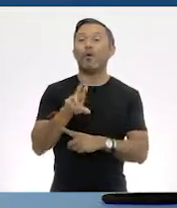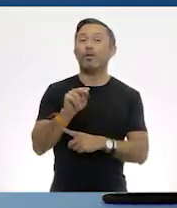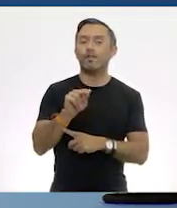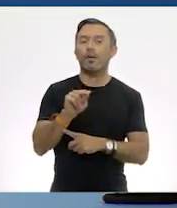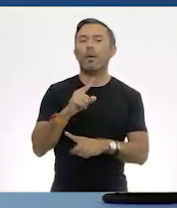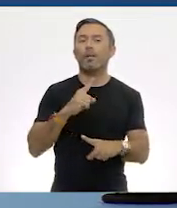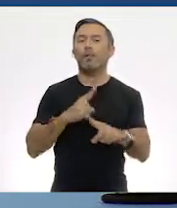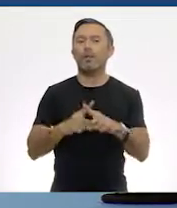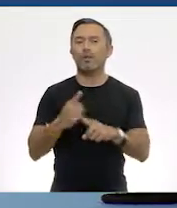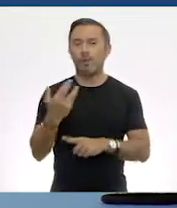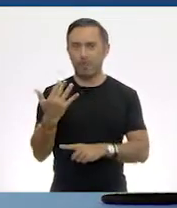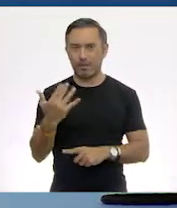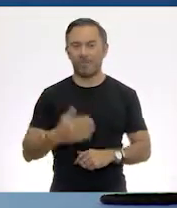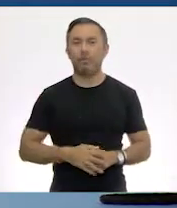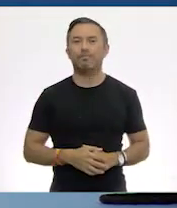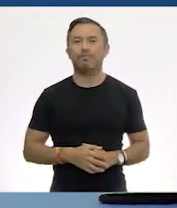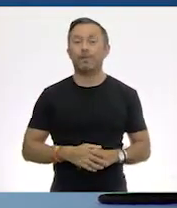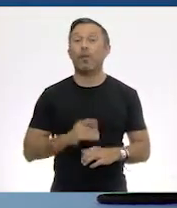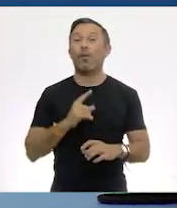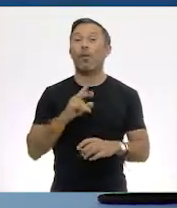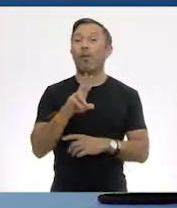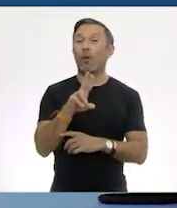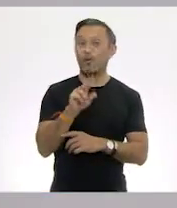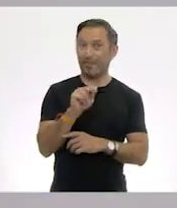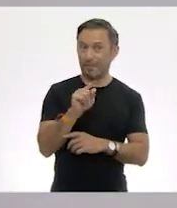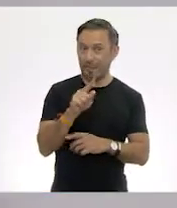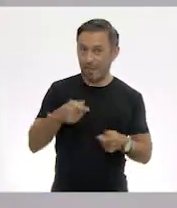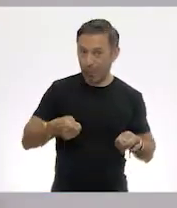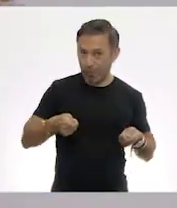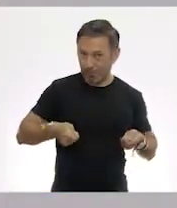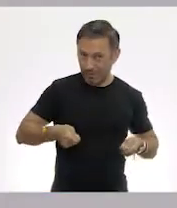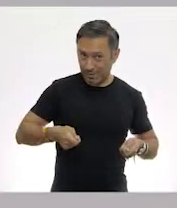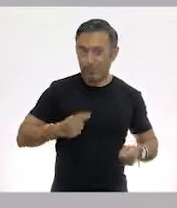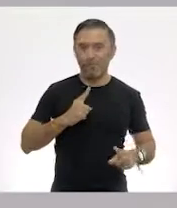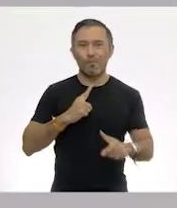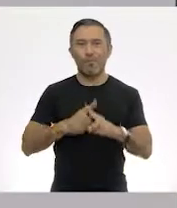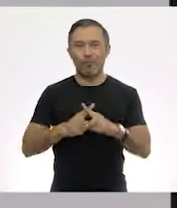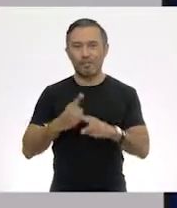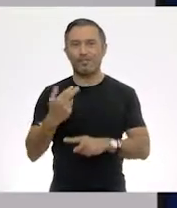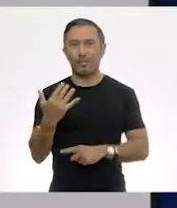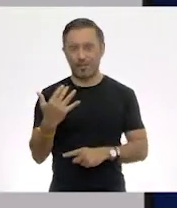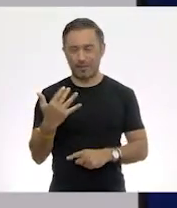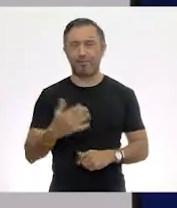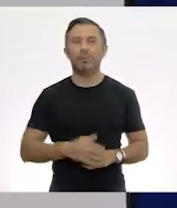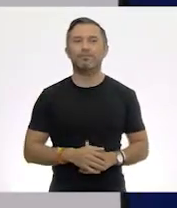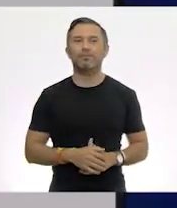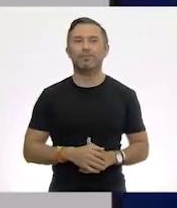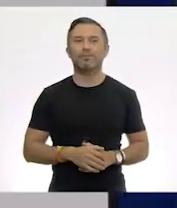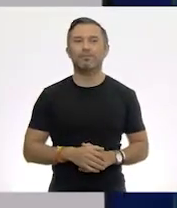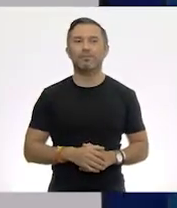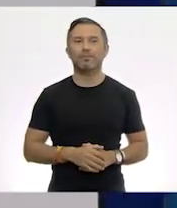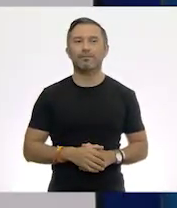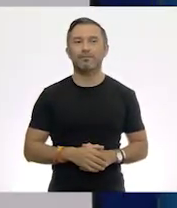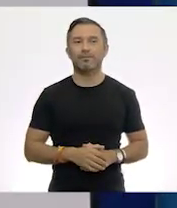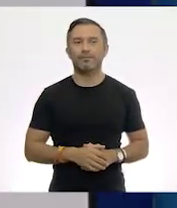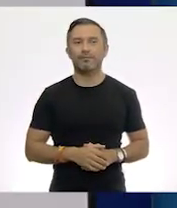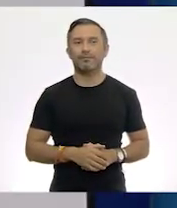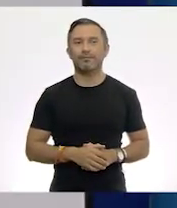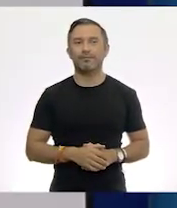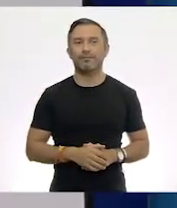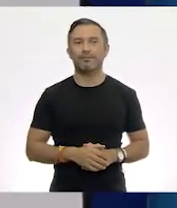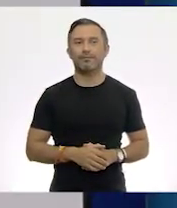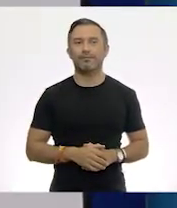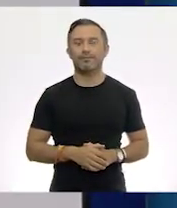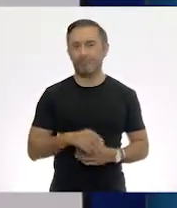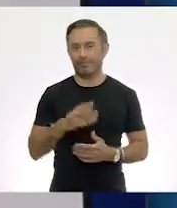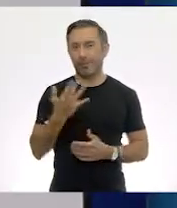50. 80. Que son 80 costales. Por 50. Por los 50 kilos. Por los 50 kilos.